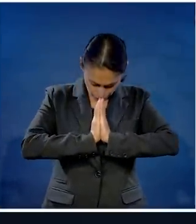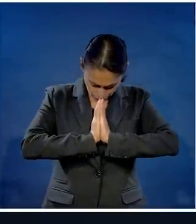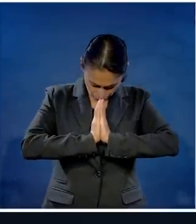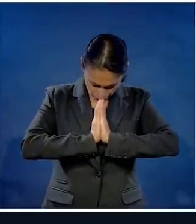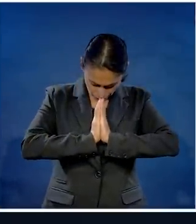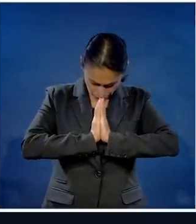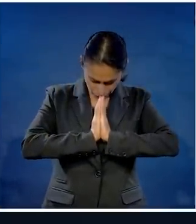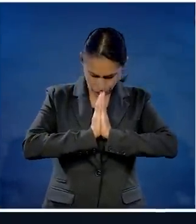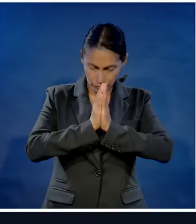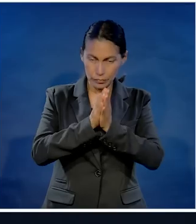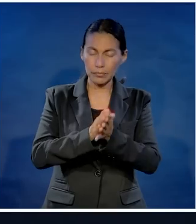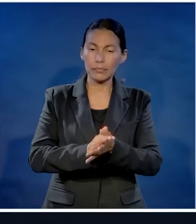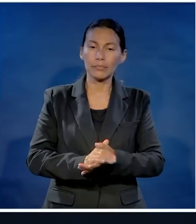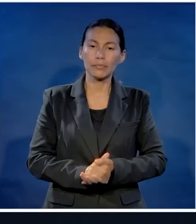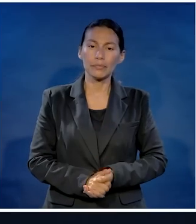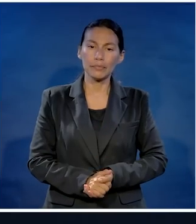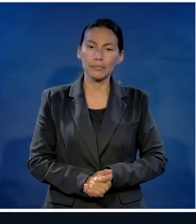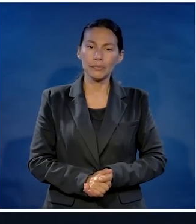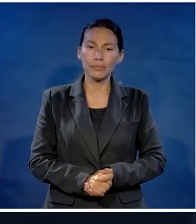Amén.